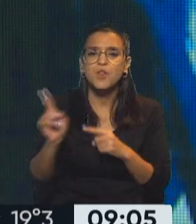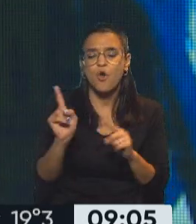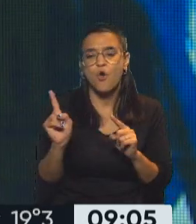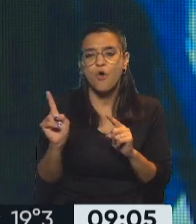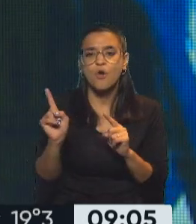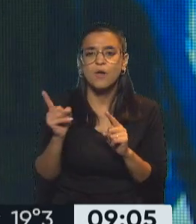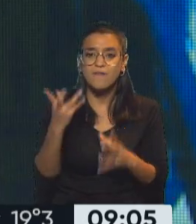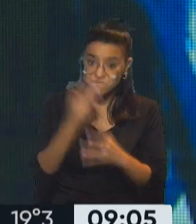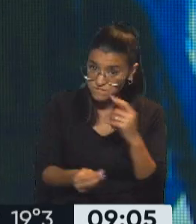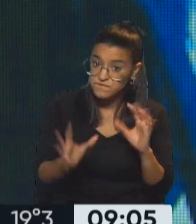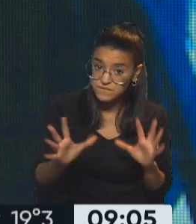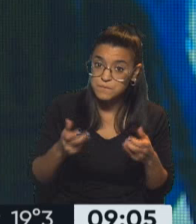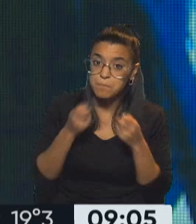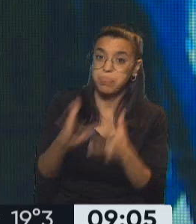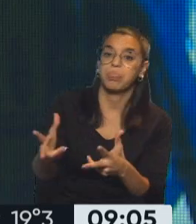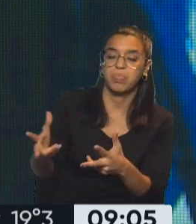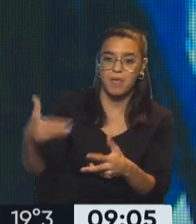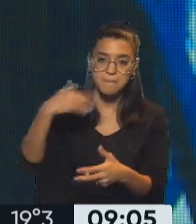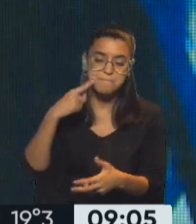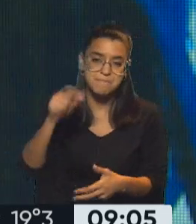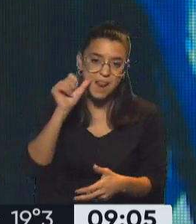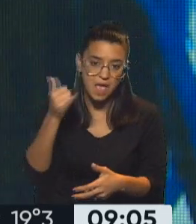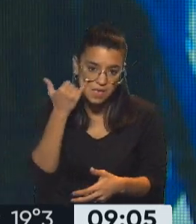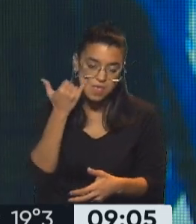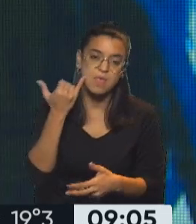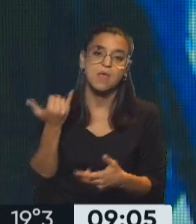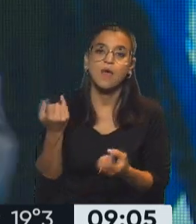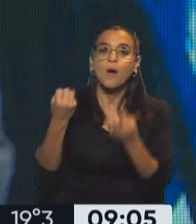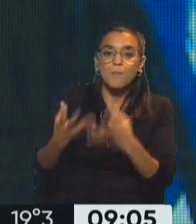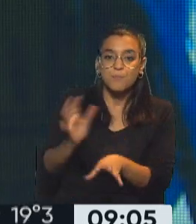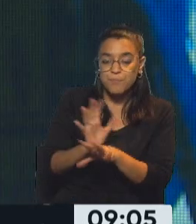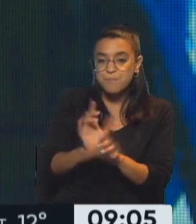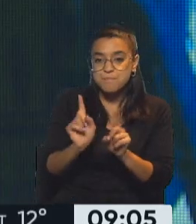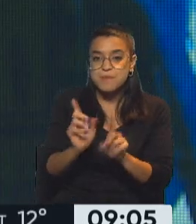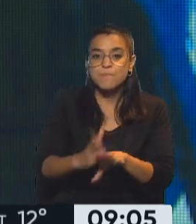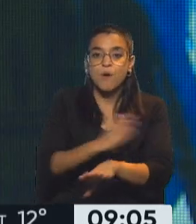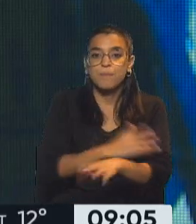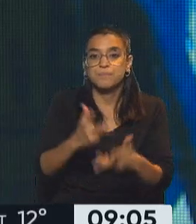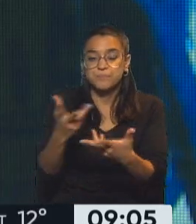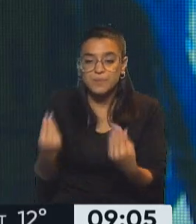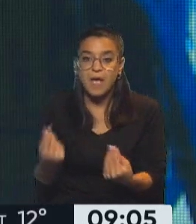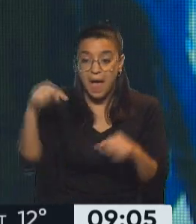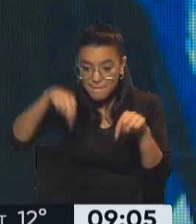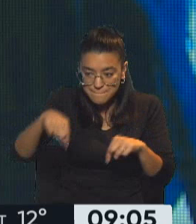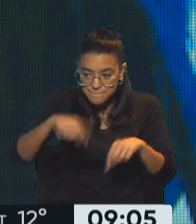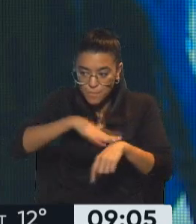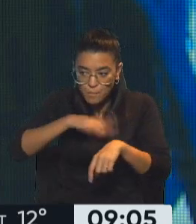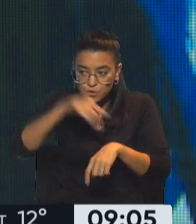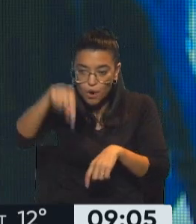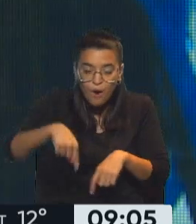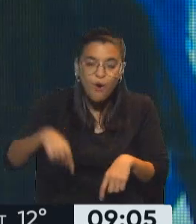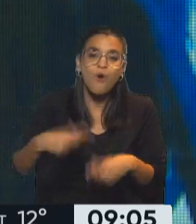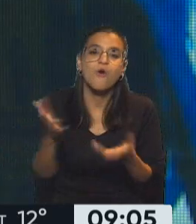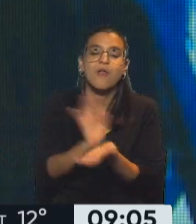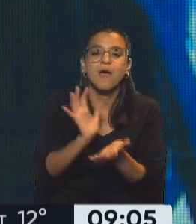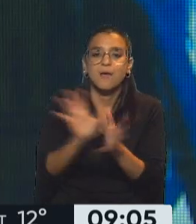así. Es un error haber hablado con Milley. Es un error. Porque tiene esto que estamos diciendo. En este momento hay que valorar la